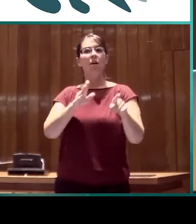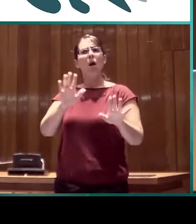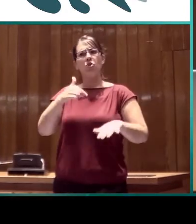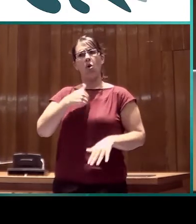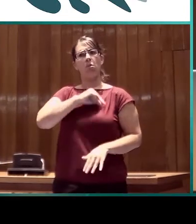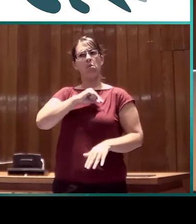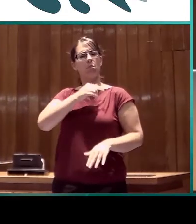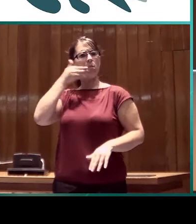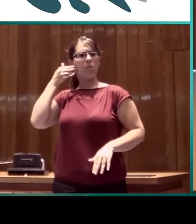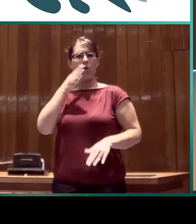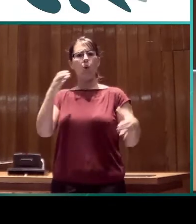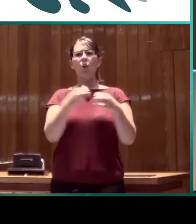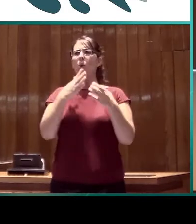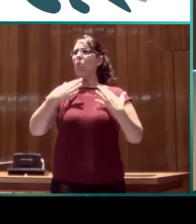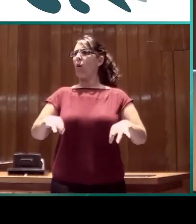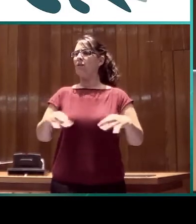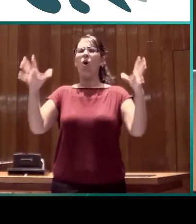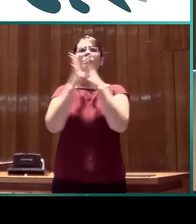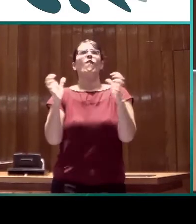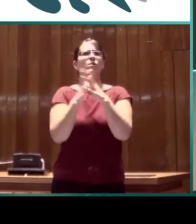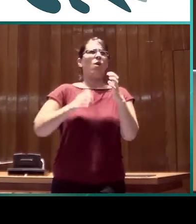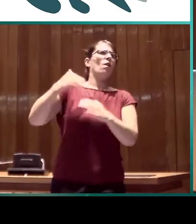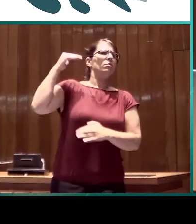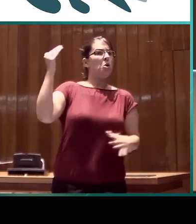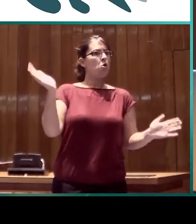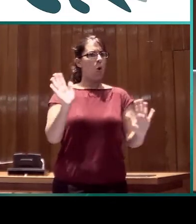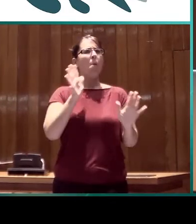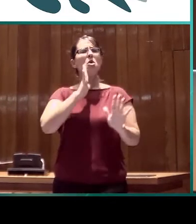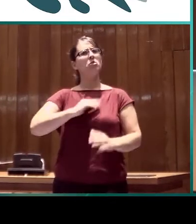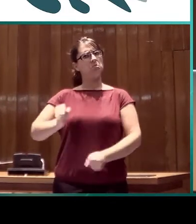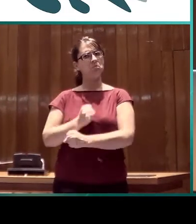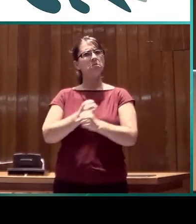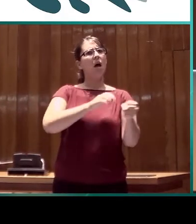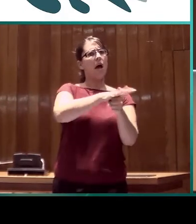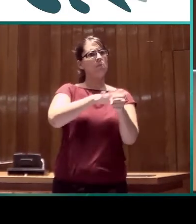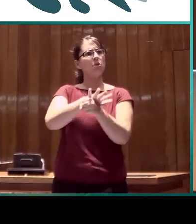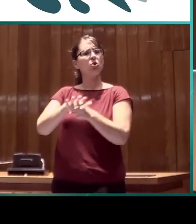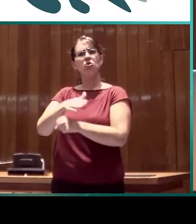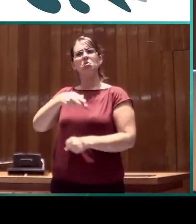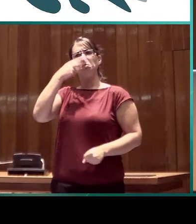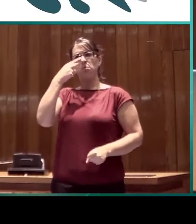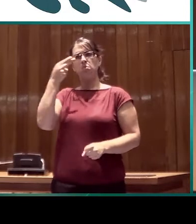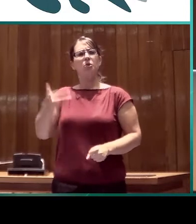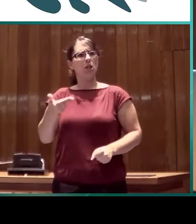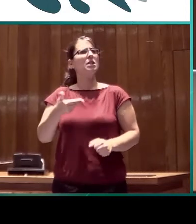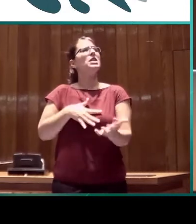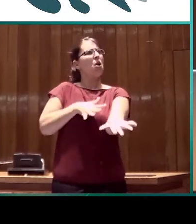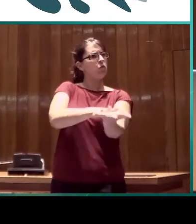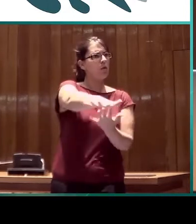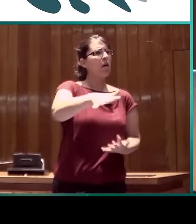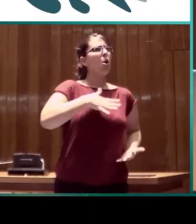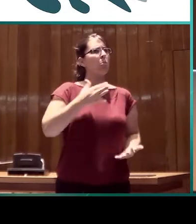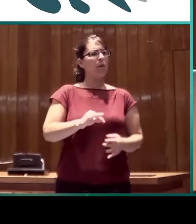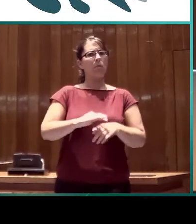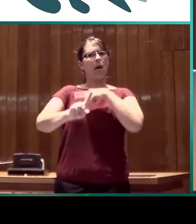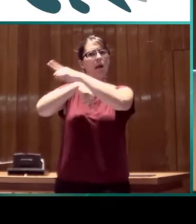modesto, sin grandes ambiciones, pero que estamos trabajando en una serie de campos que pueden contribuir en gran medida a la descripción